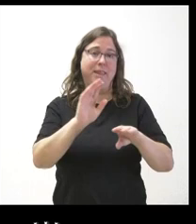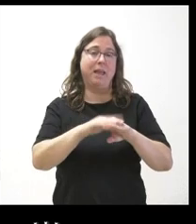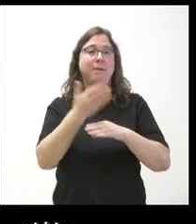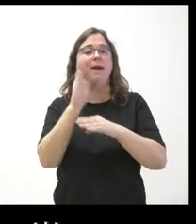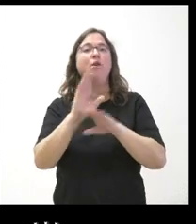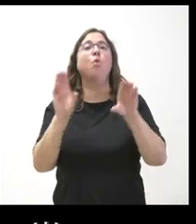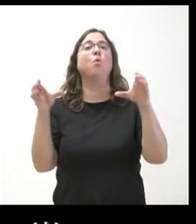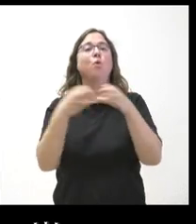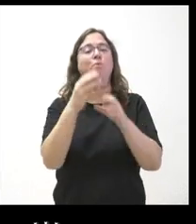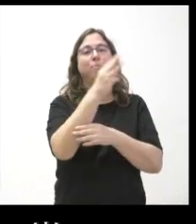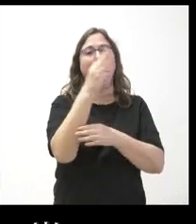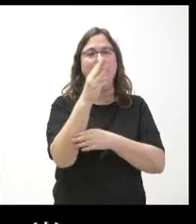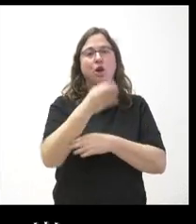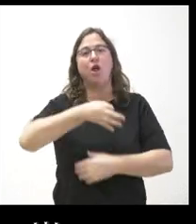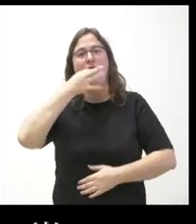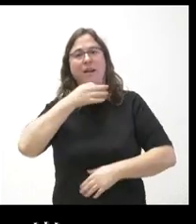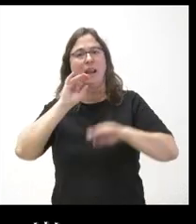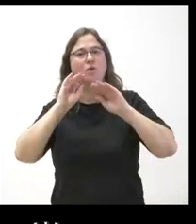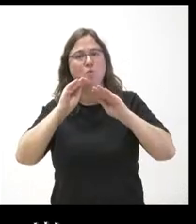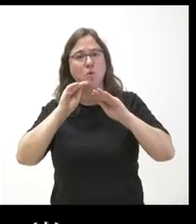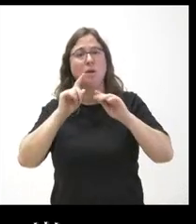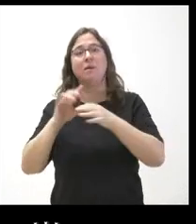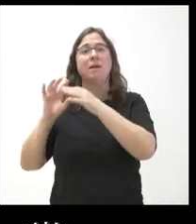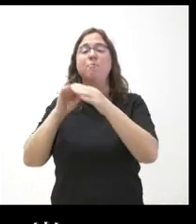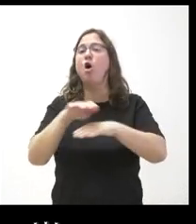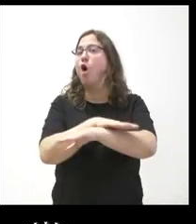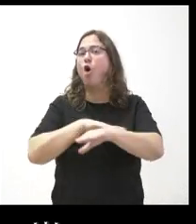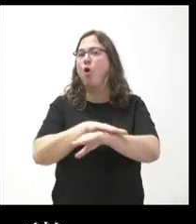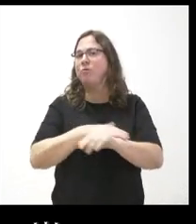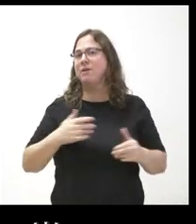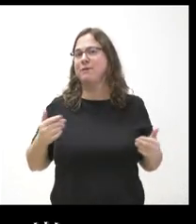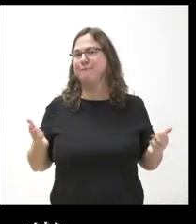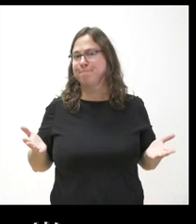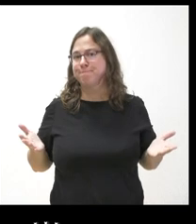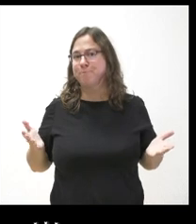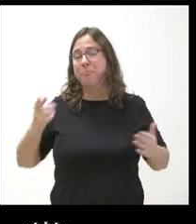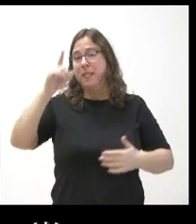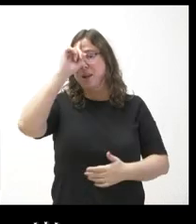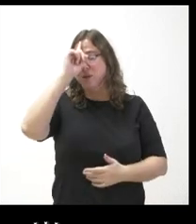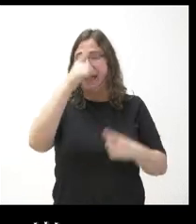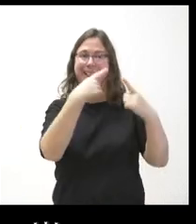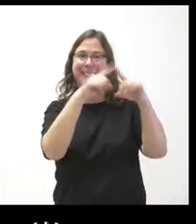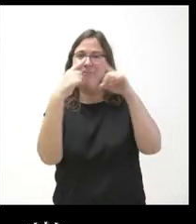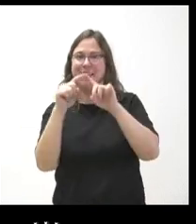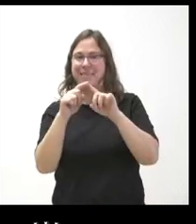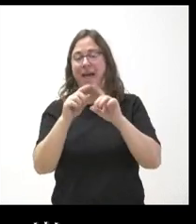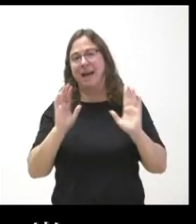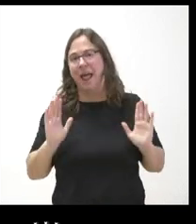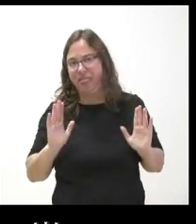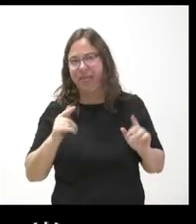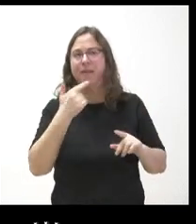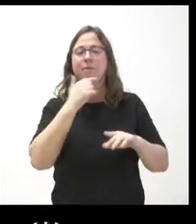del Partido Popular o las declaraciones lo que sea y respecto al gobierno no sé si también hace esa diferencia tan grande entre